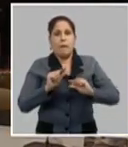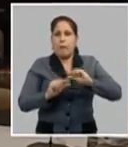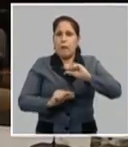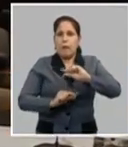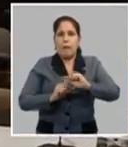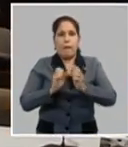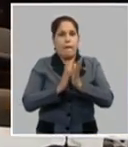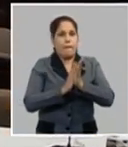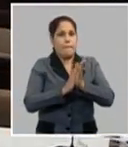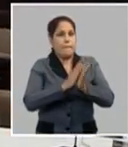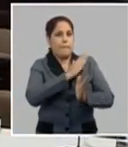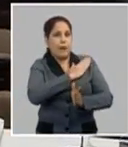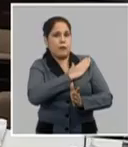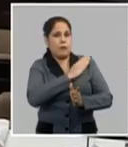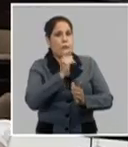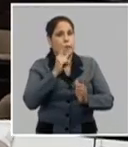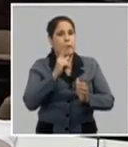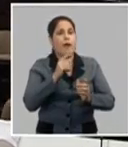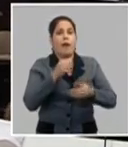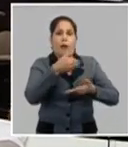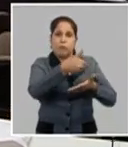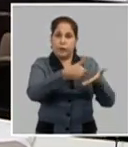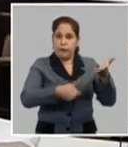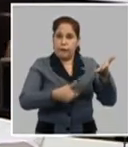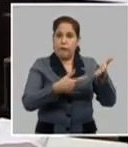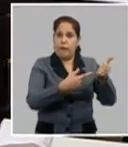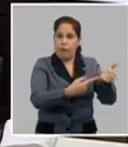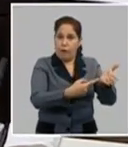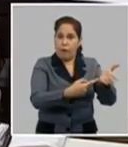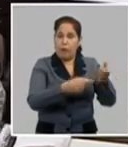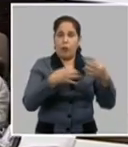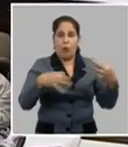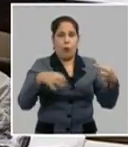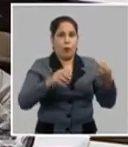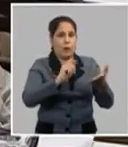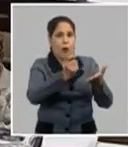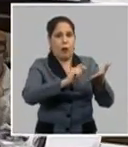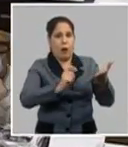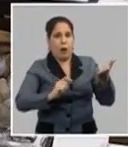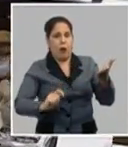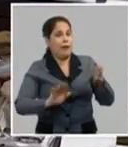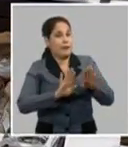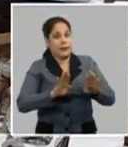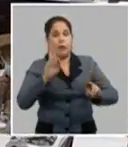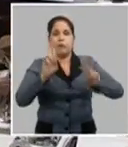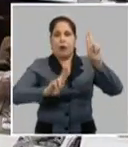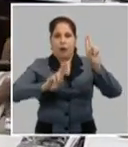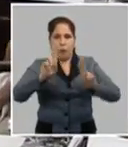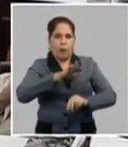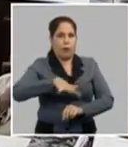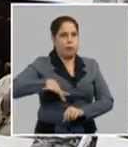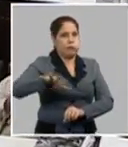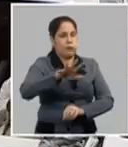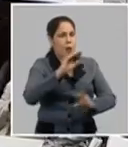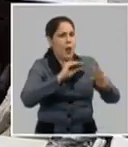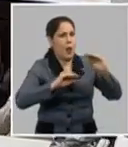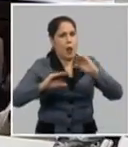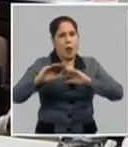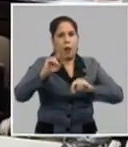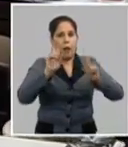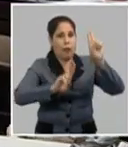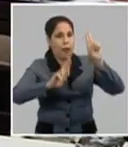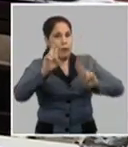de marzo una primera versión de estos documentos fue sometida a consulta